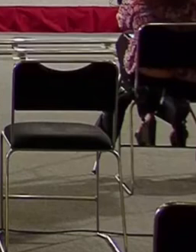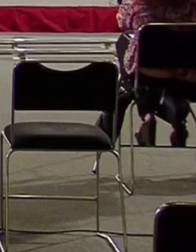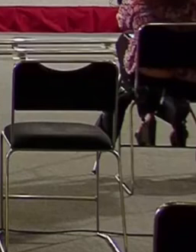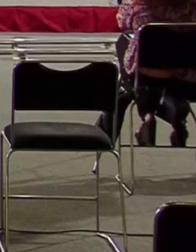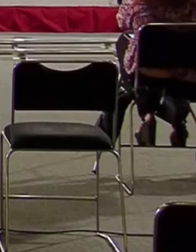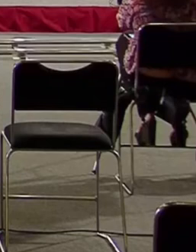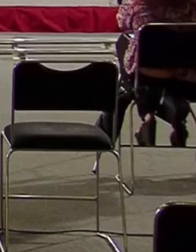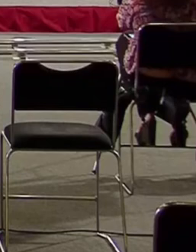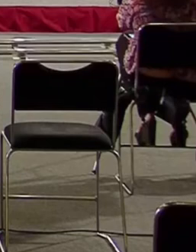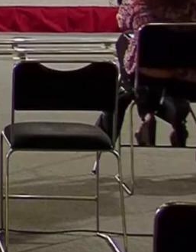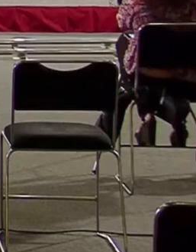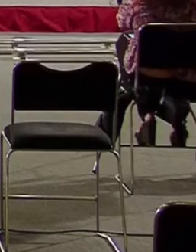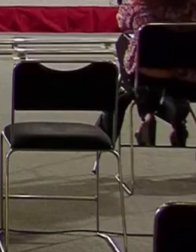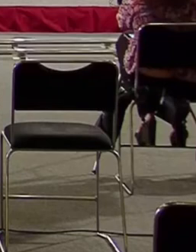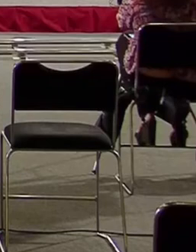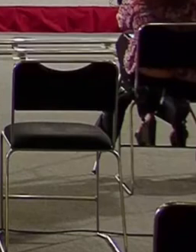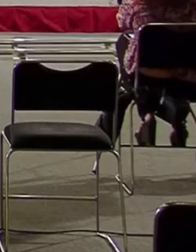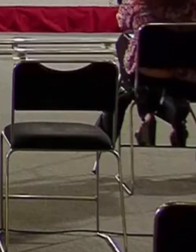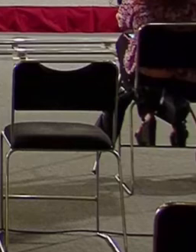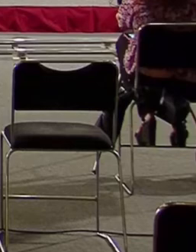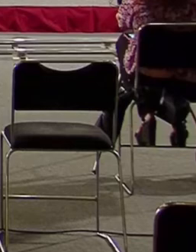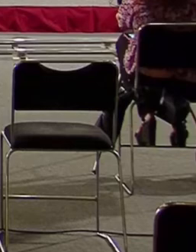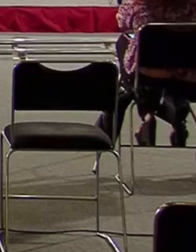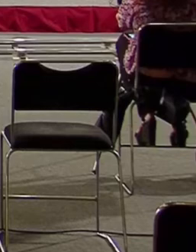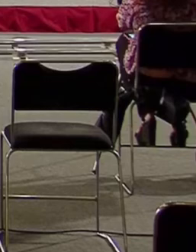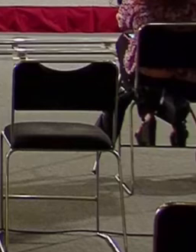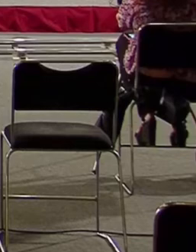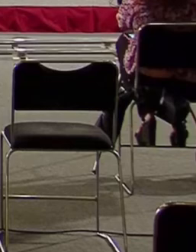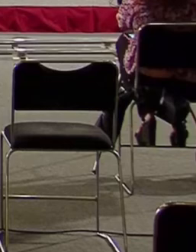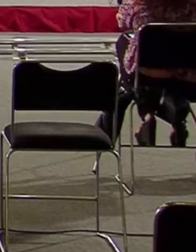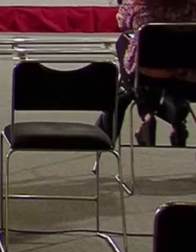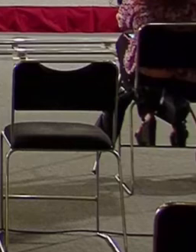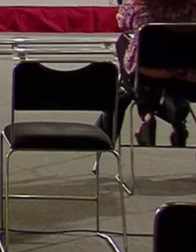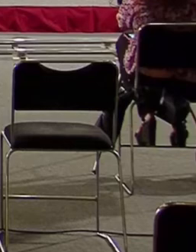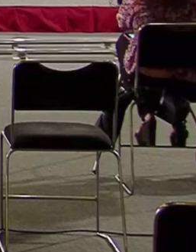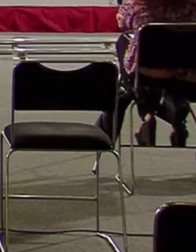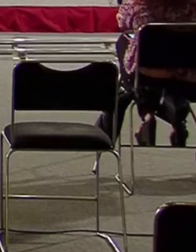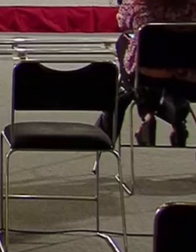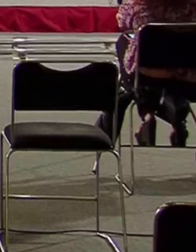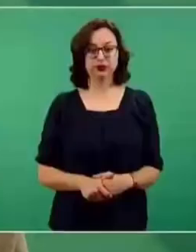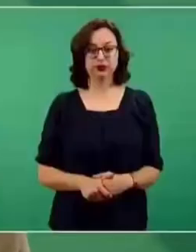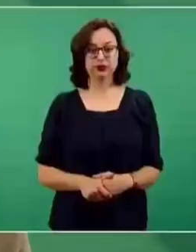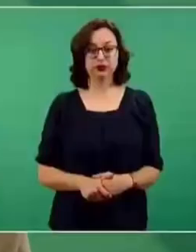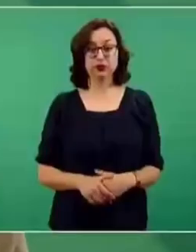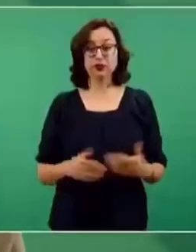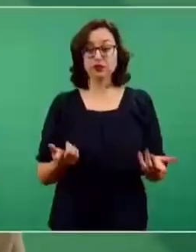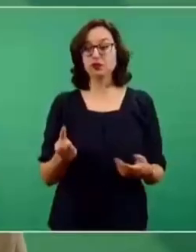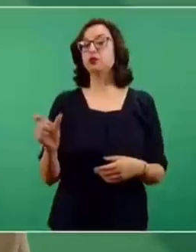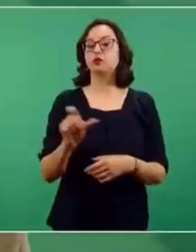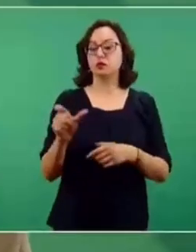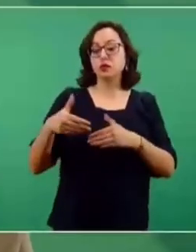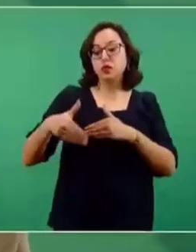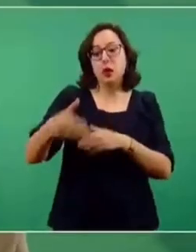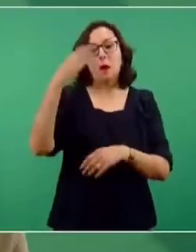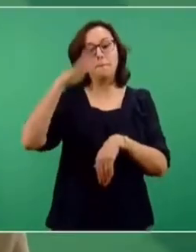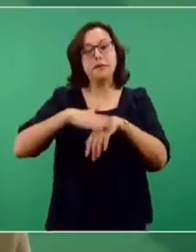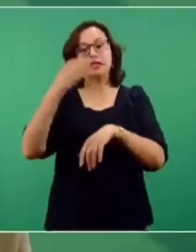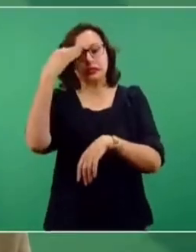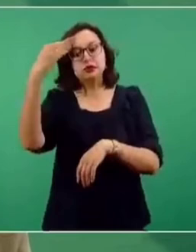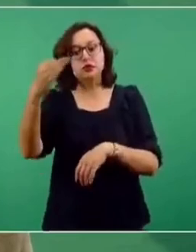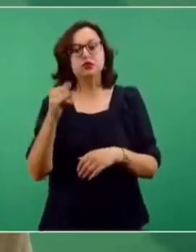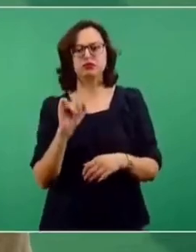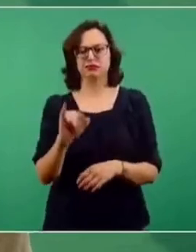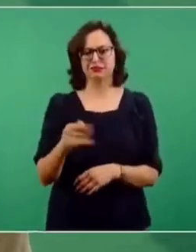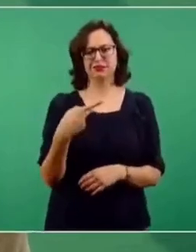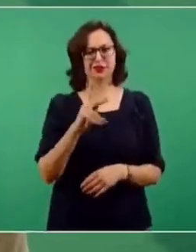potencia a 25 grados. La temperatura por la que estuvieron en estos tres estados nunca pasaron del